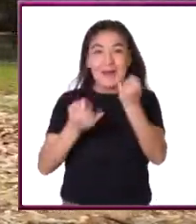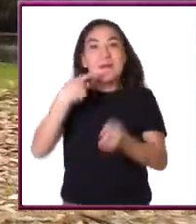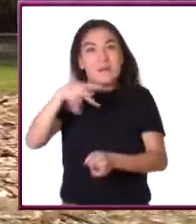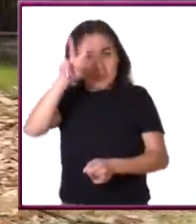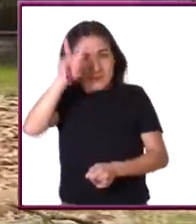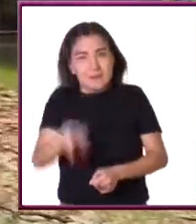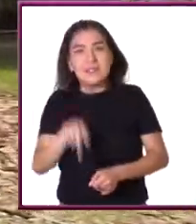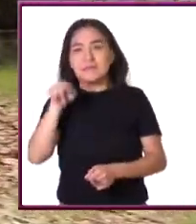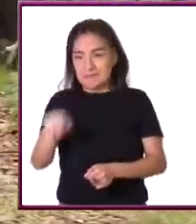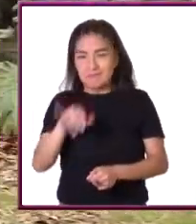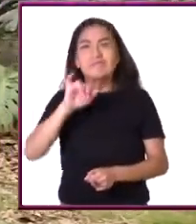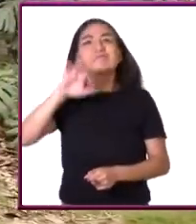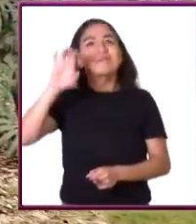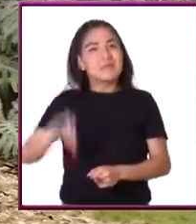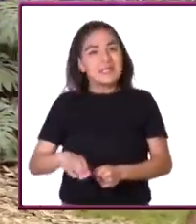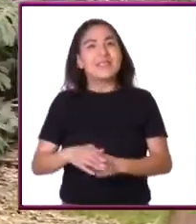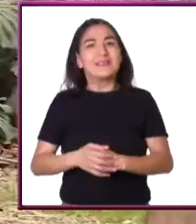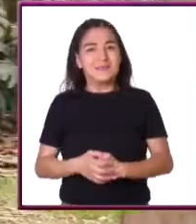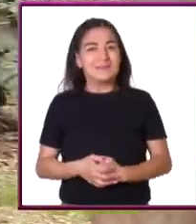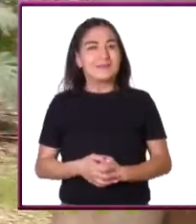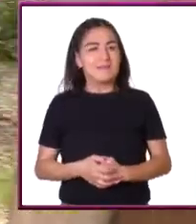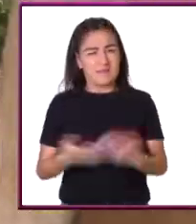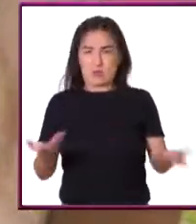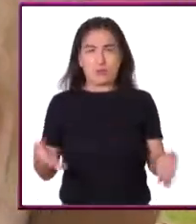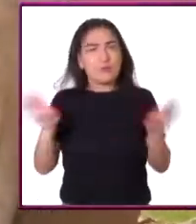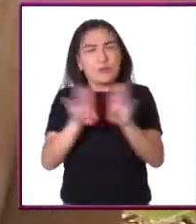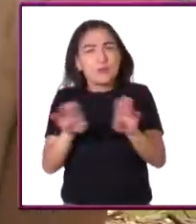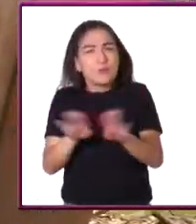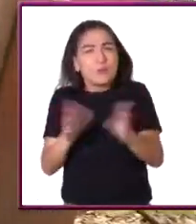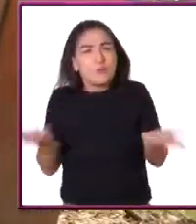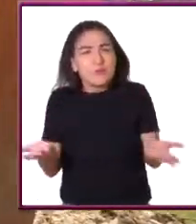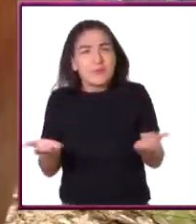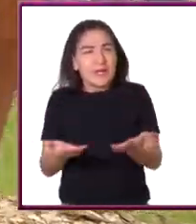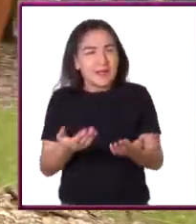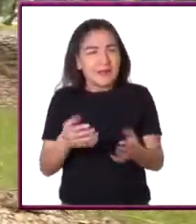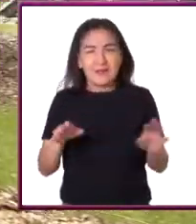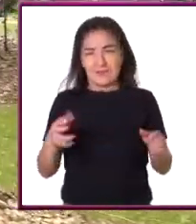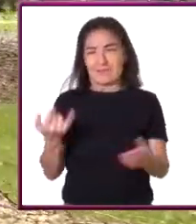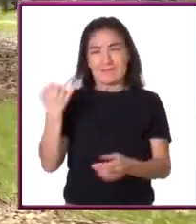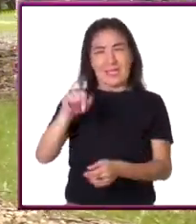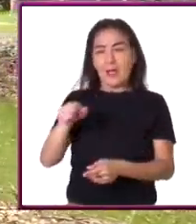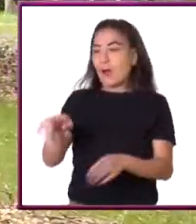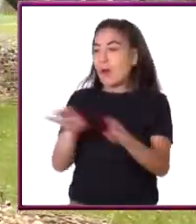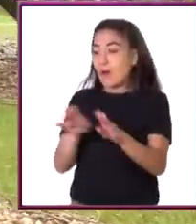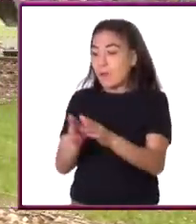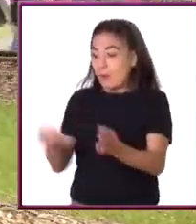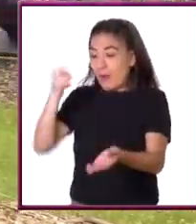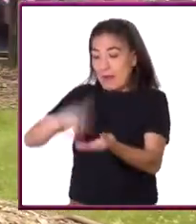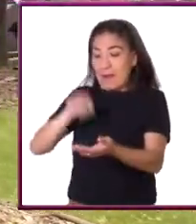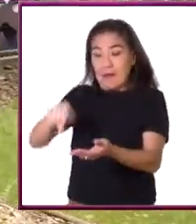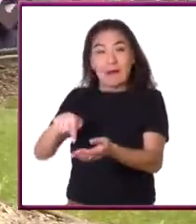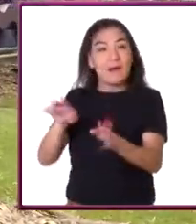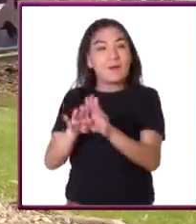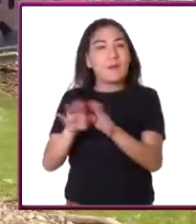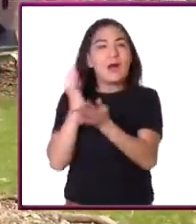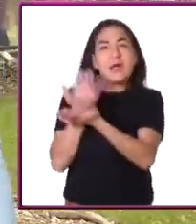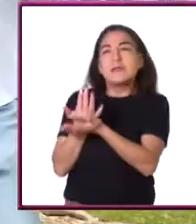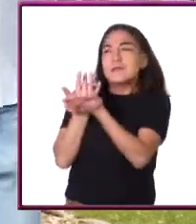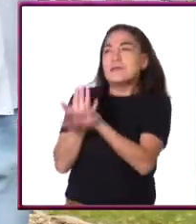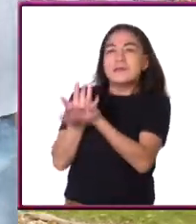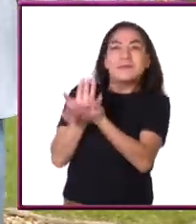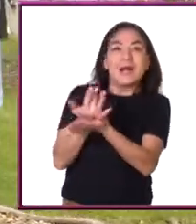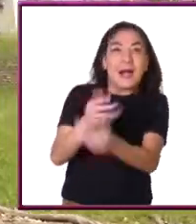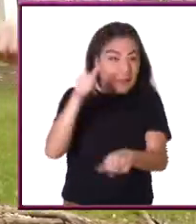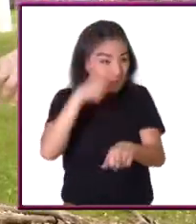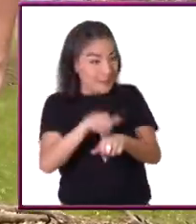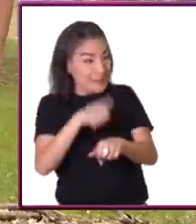¿verdad? Pero te juro que es completamente cierta. Oye, pero ¿cómo lo hacen? Ni modo que estén ahí enterradas contando para